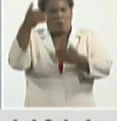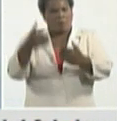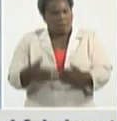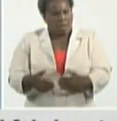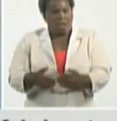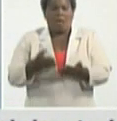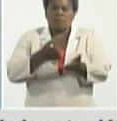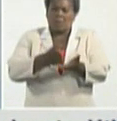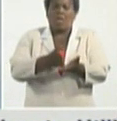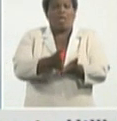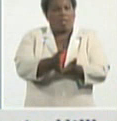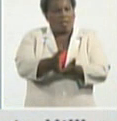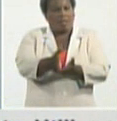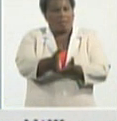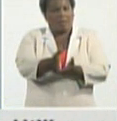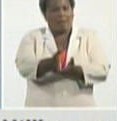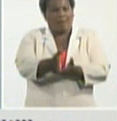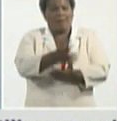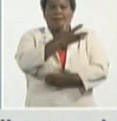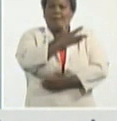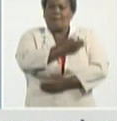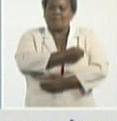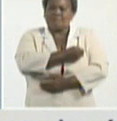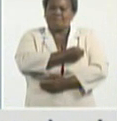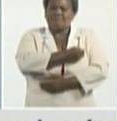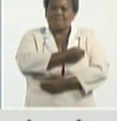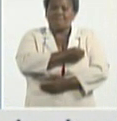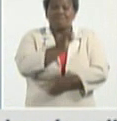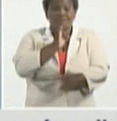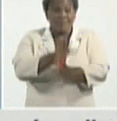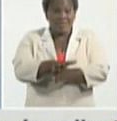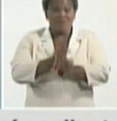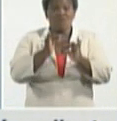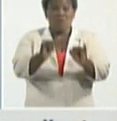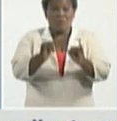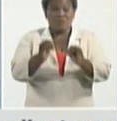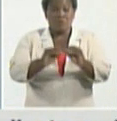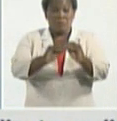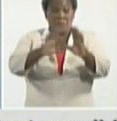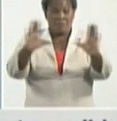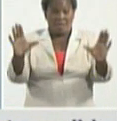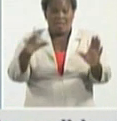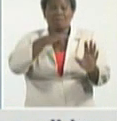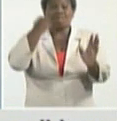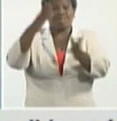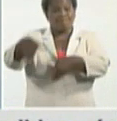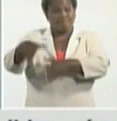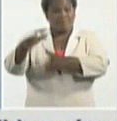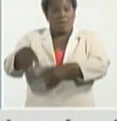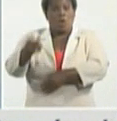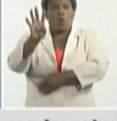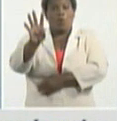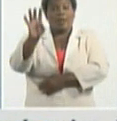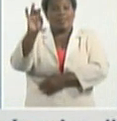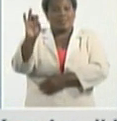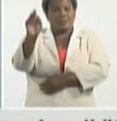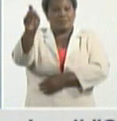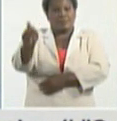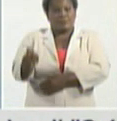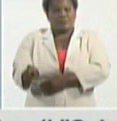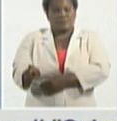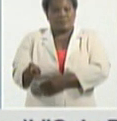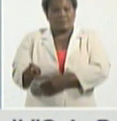estable. Lamentamos al inicio de la conferencia el fallecimiento de 47 personas